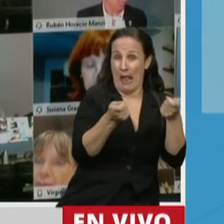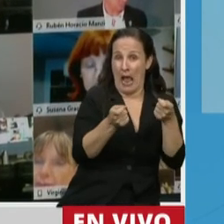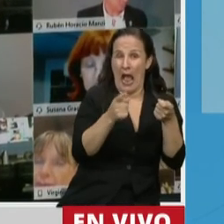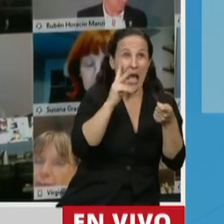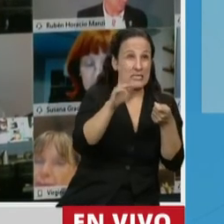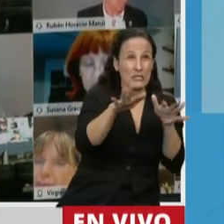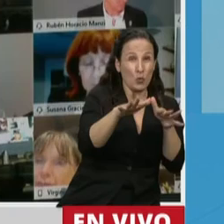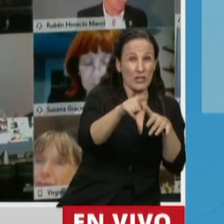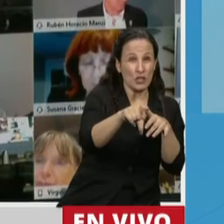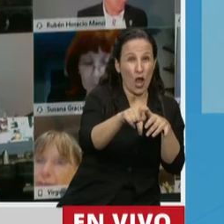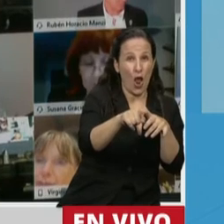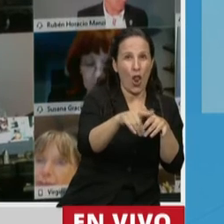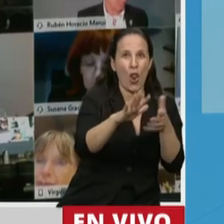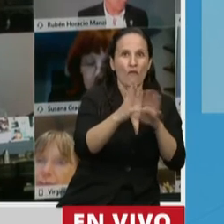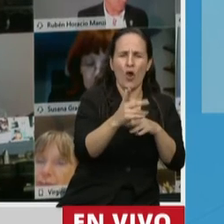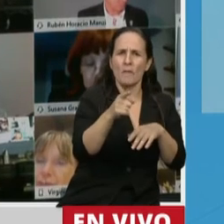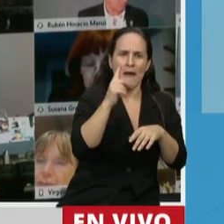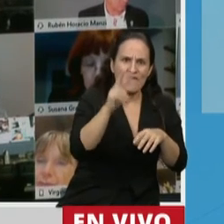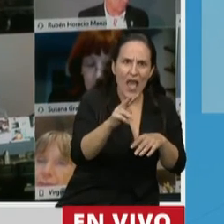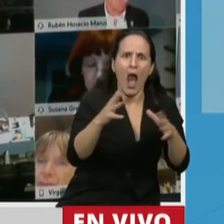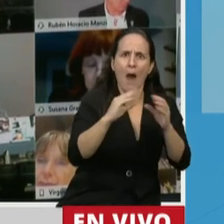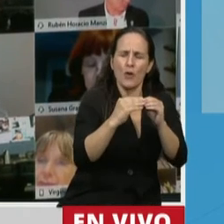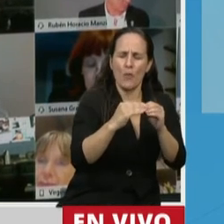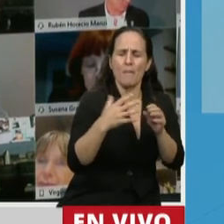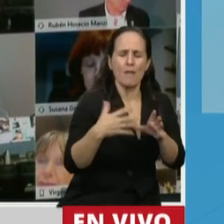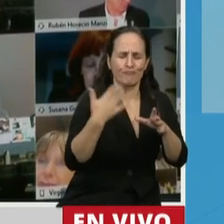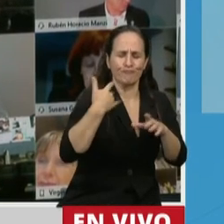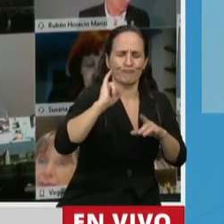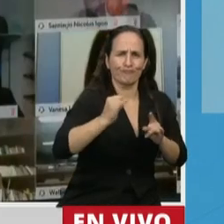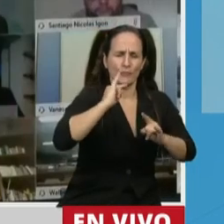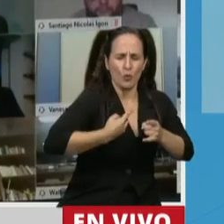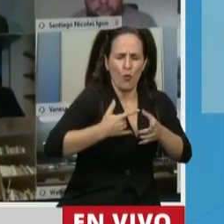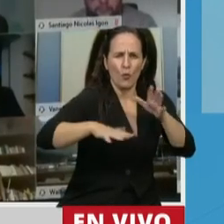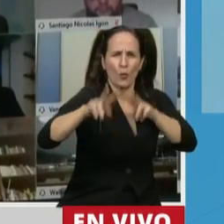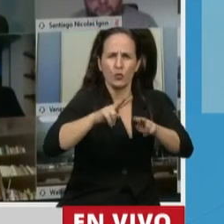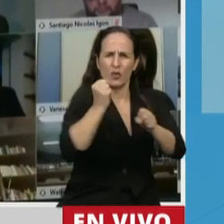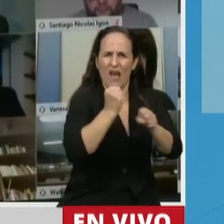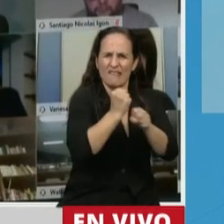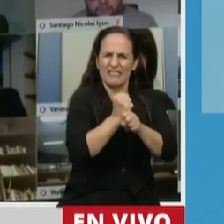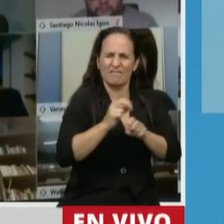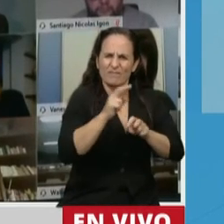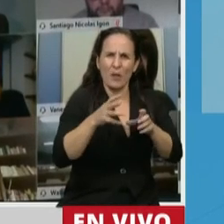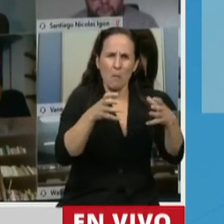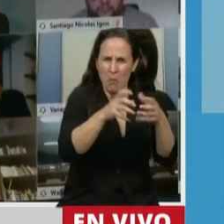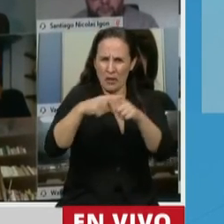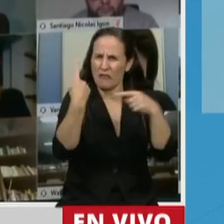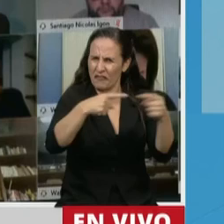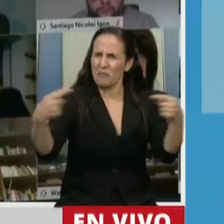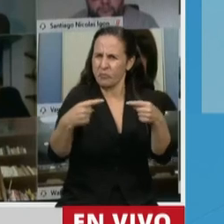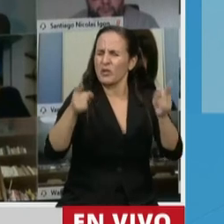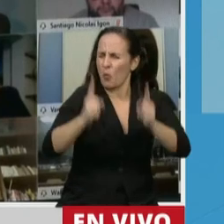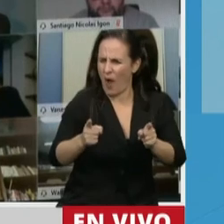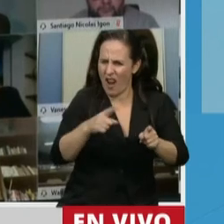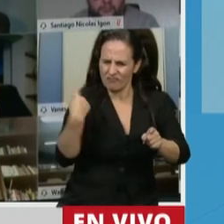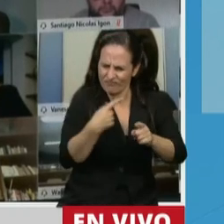calamidad se cargan los problemas al hombro y encuentran la forma de trabajar junto a su adversario político en un pos de un